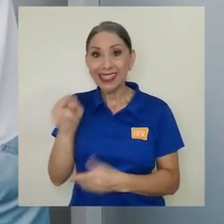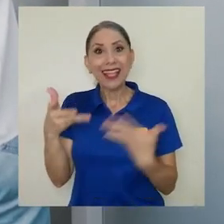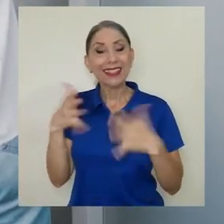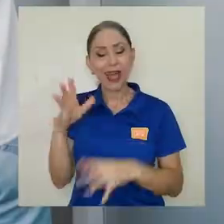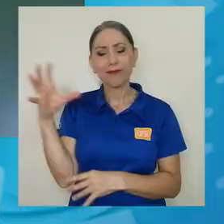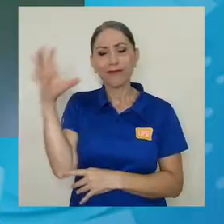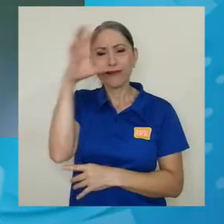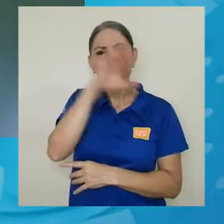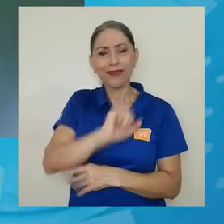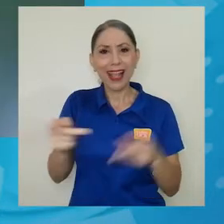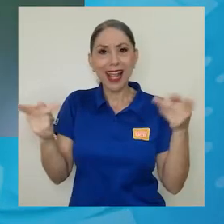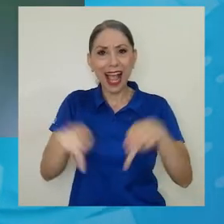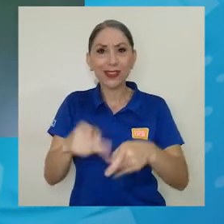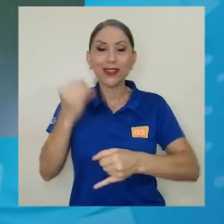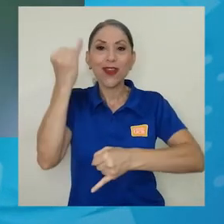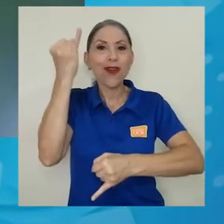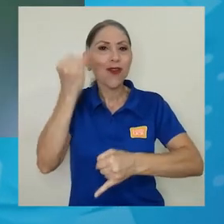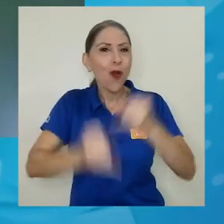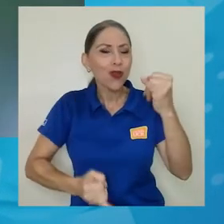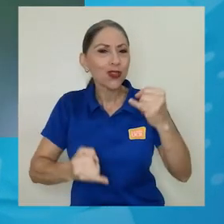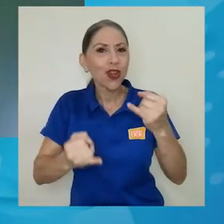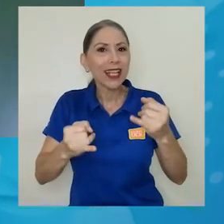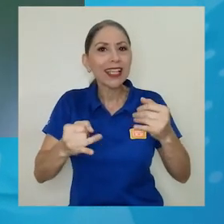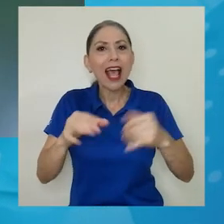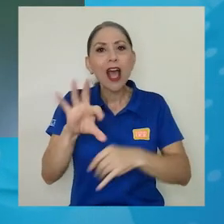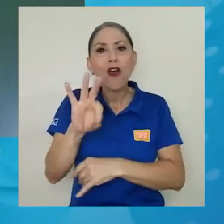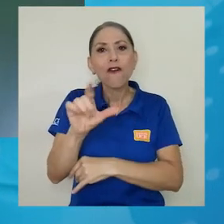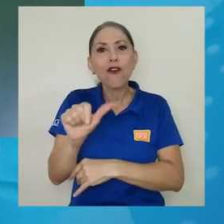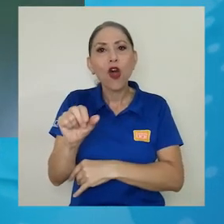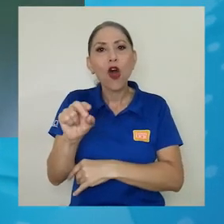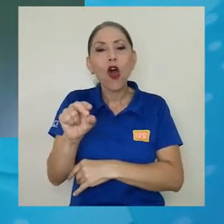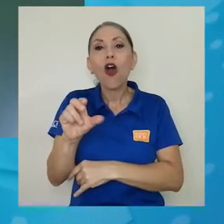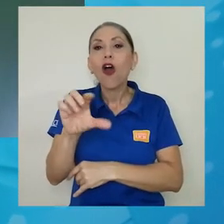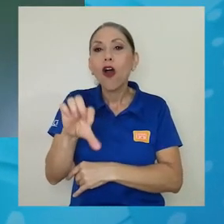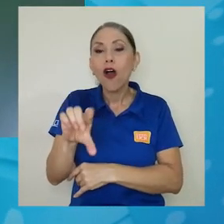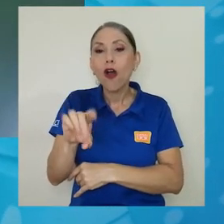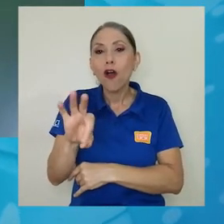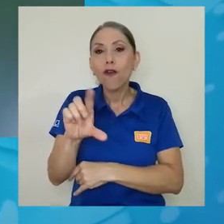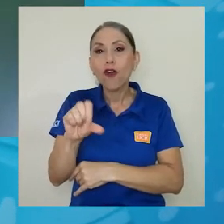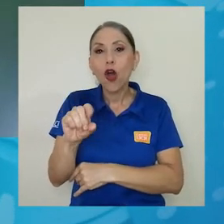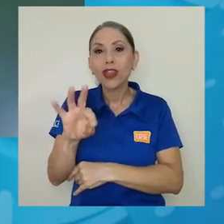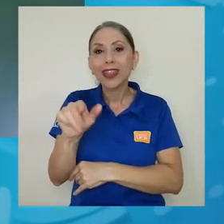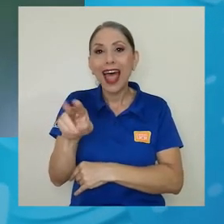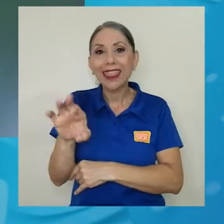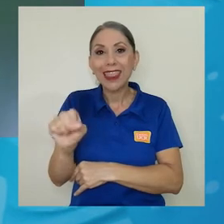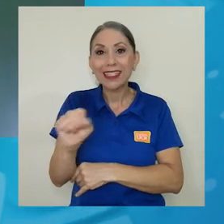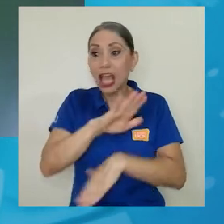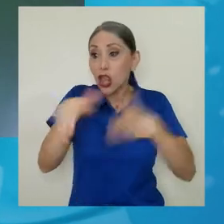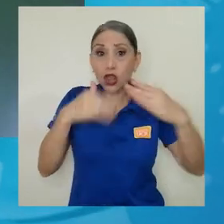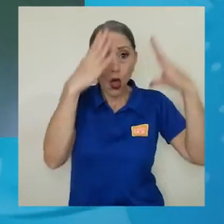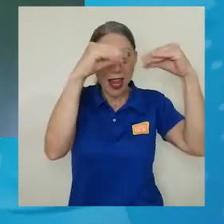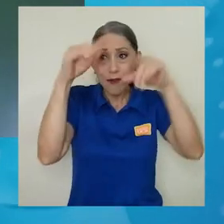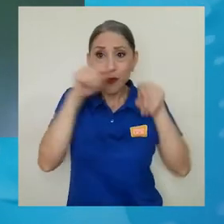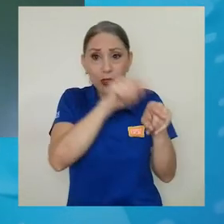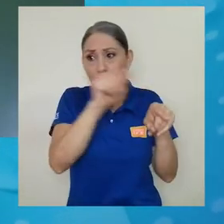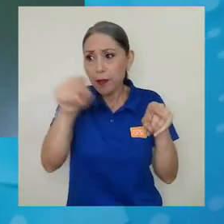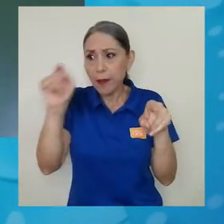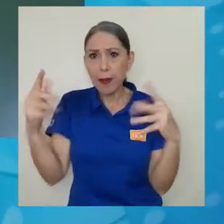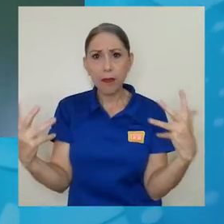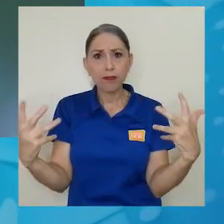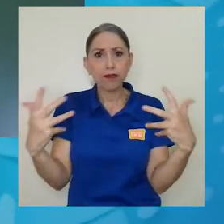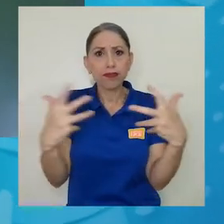casos que les llaman conclusiones flotantes en las que todas las fuentes de información convergen en una y la misma idea,